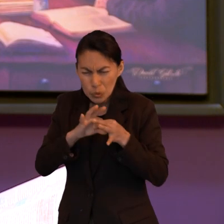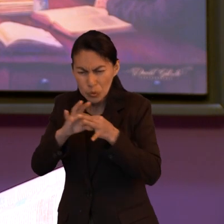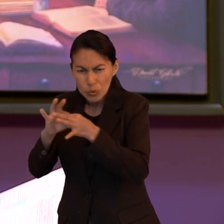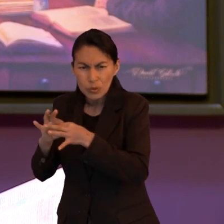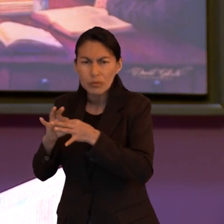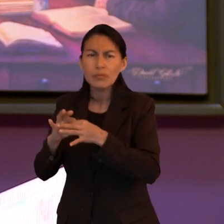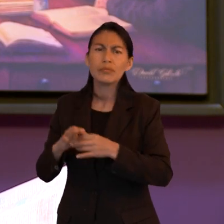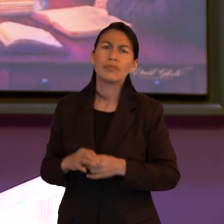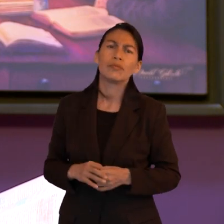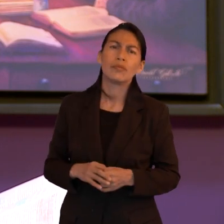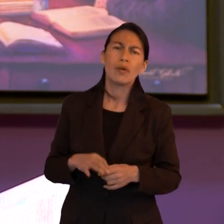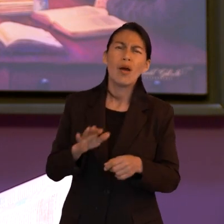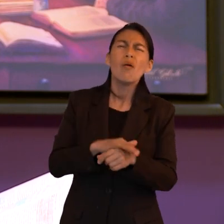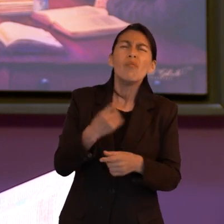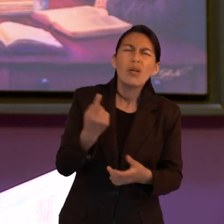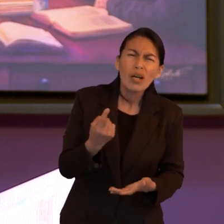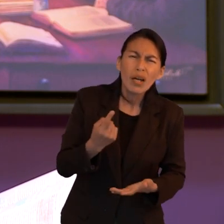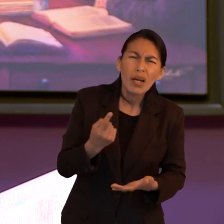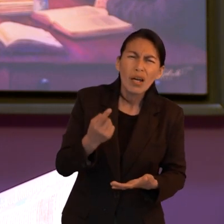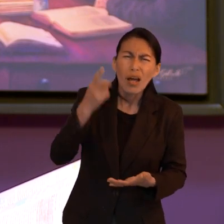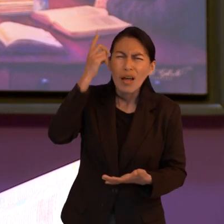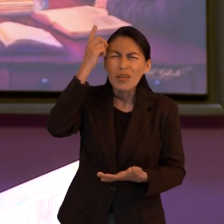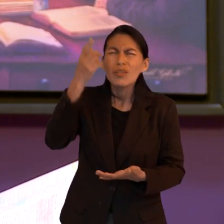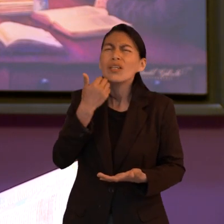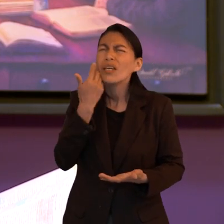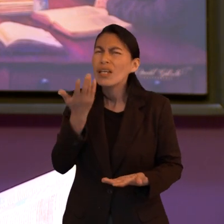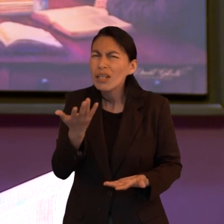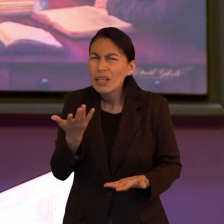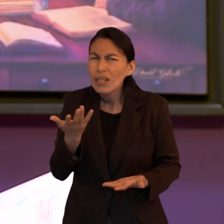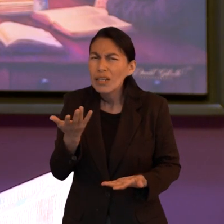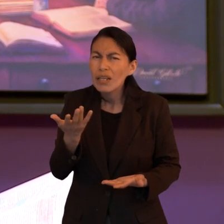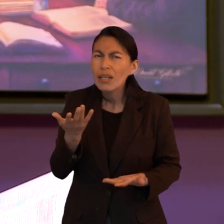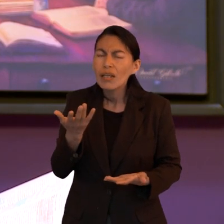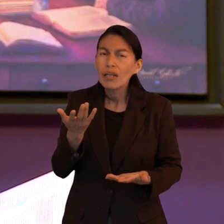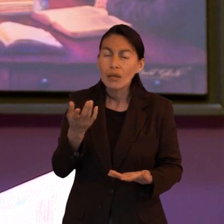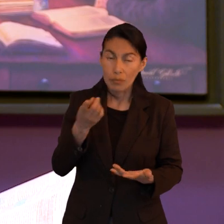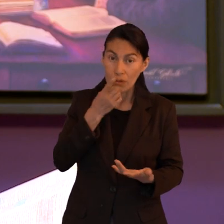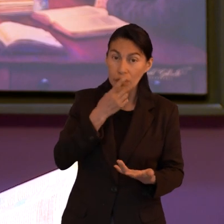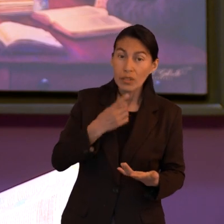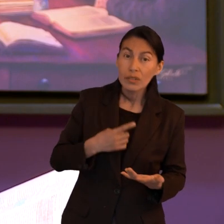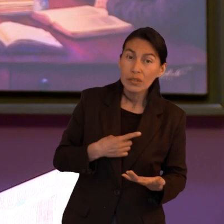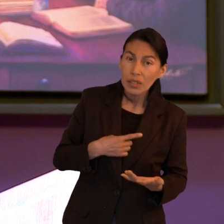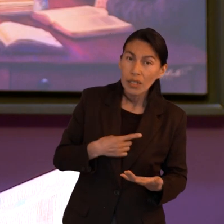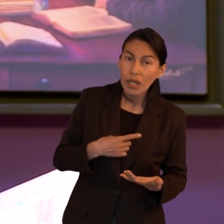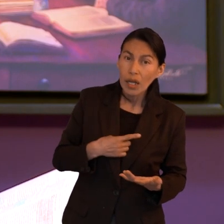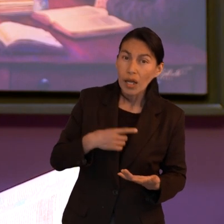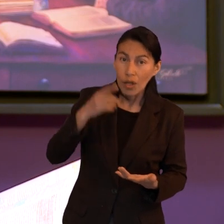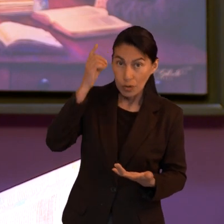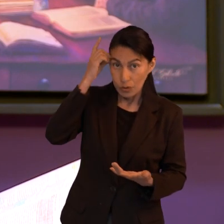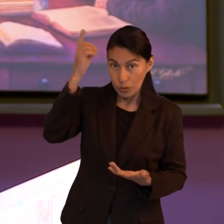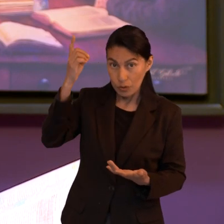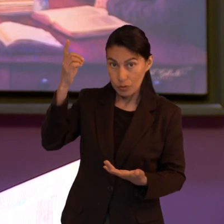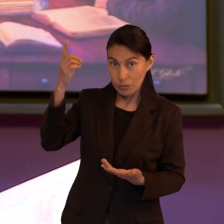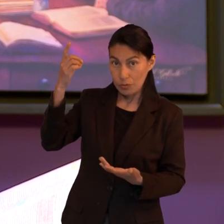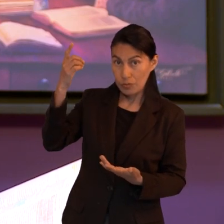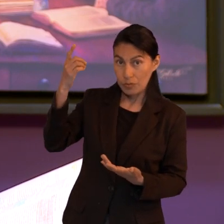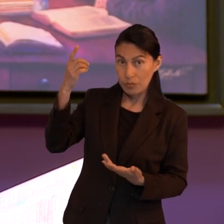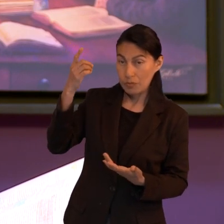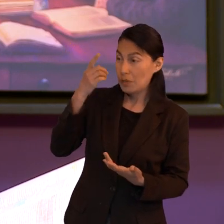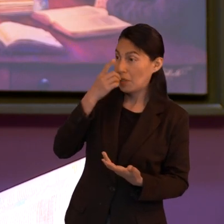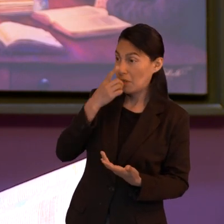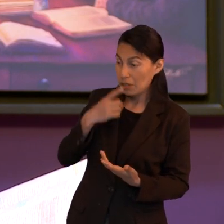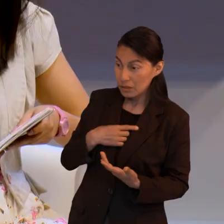comprensión porque porque es Dios quien que me está diciendo y si Dios me está diciendo aunque yo no lo